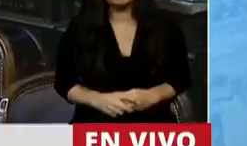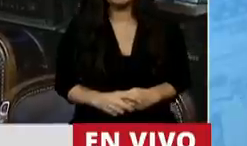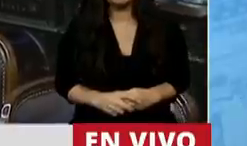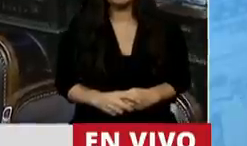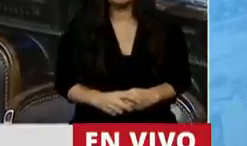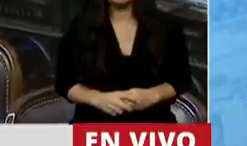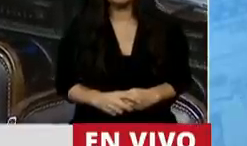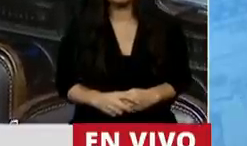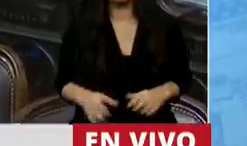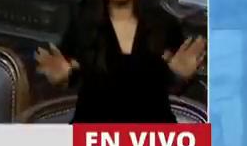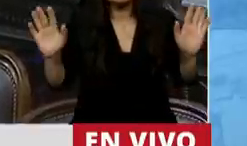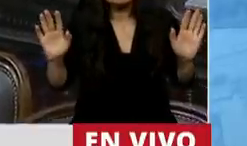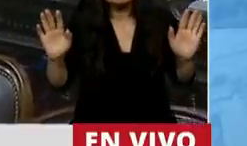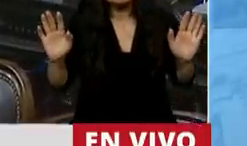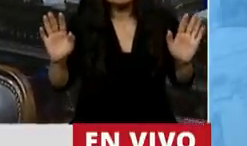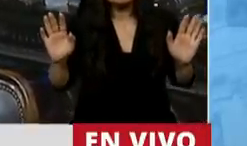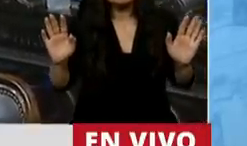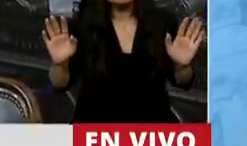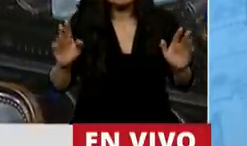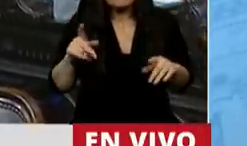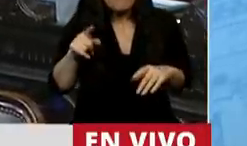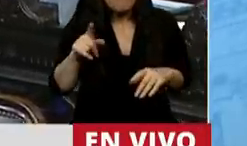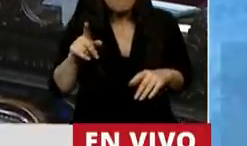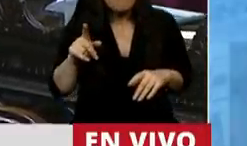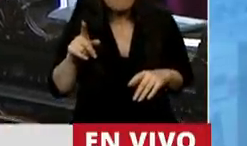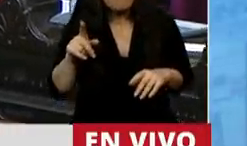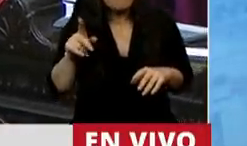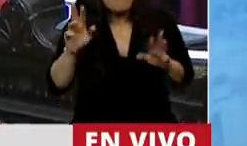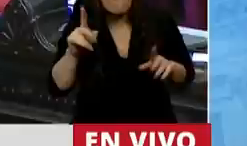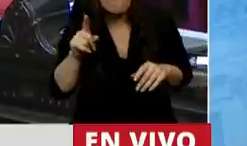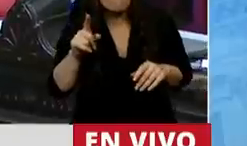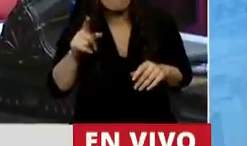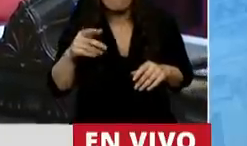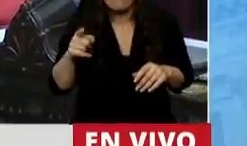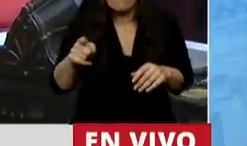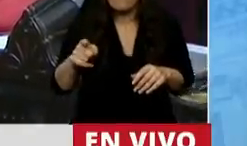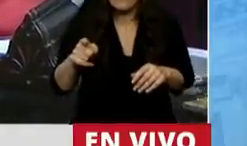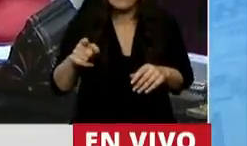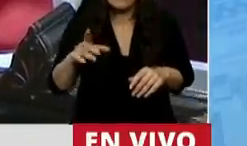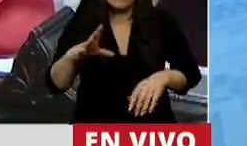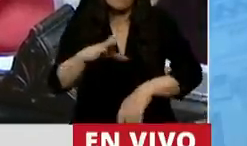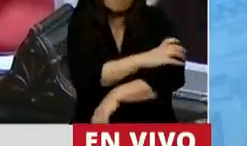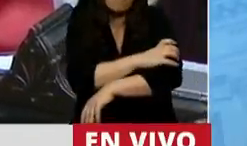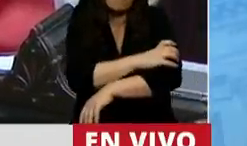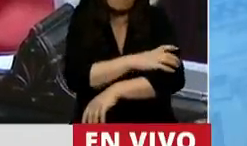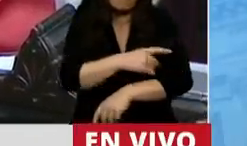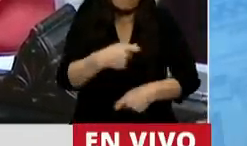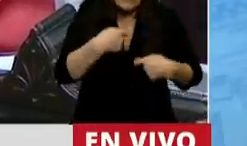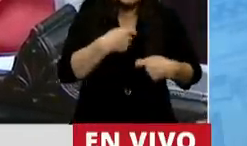Y hubiera sido lindo de estar liberado de las presiones que he recibido para poder